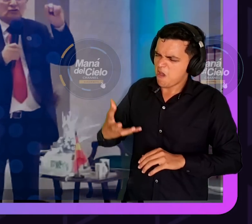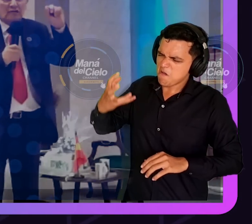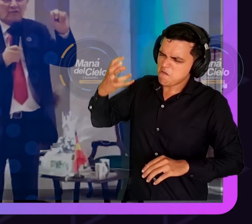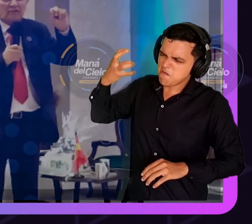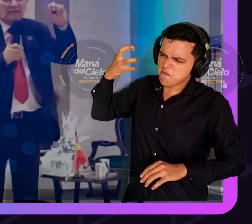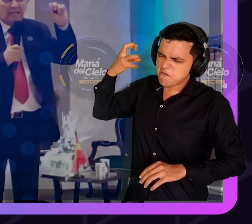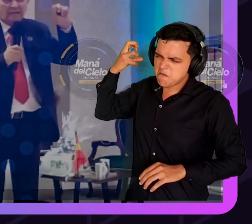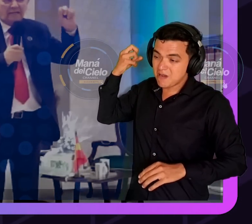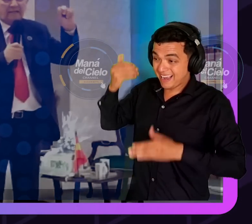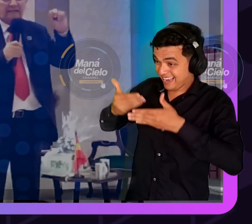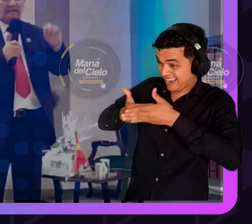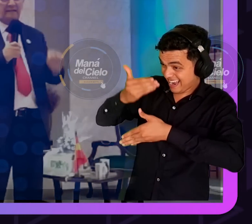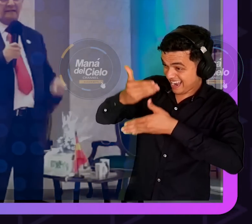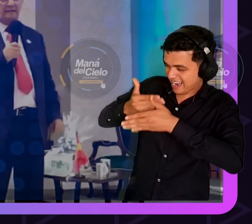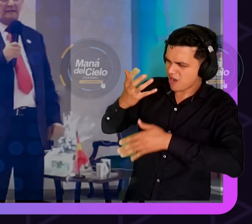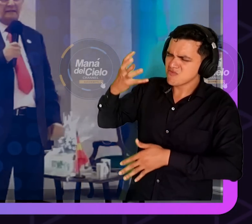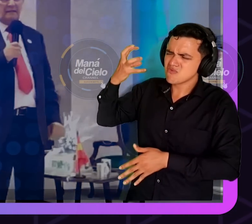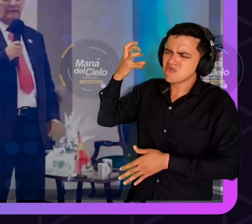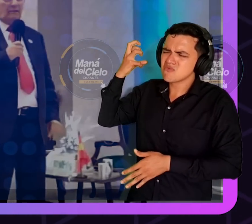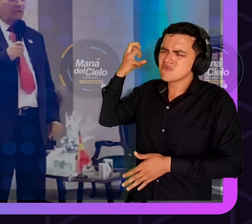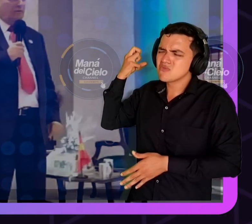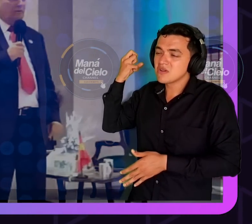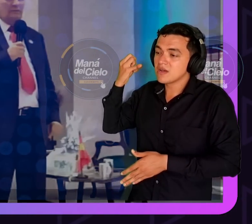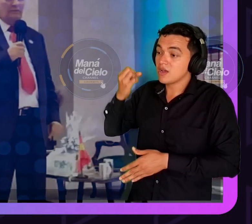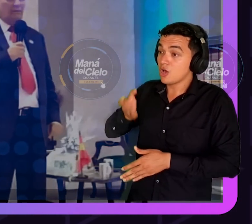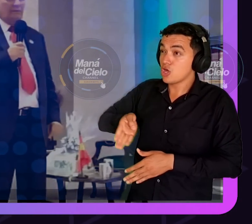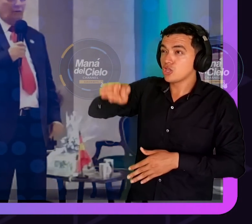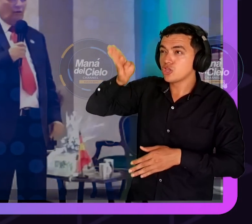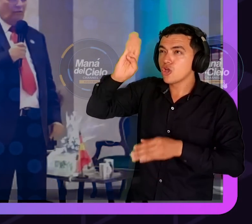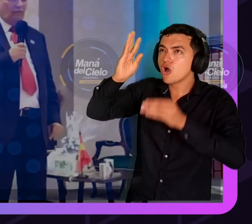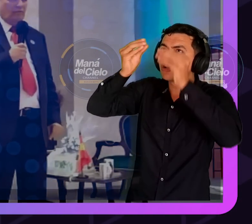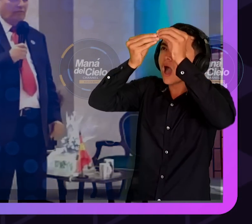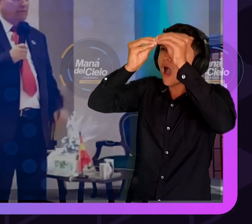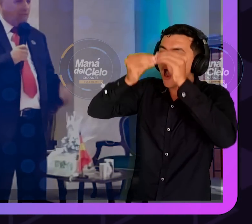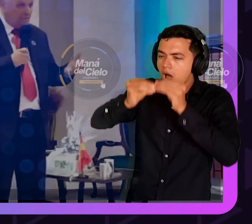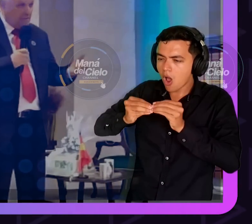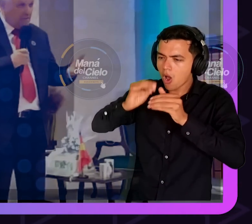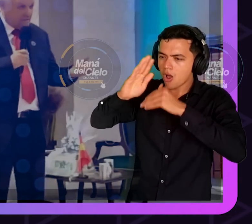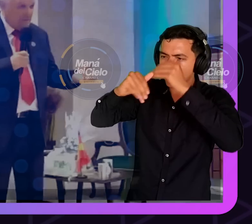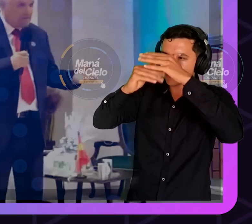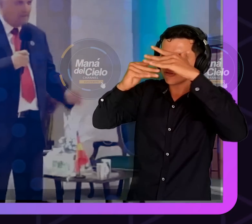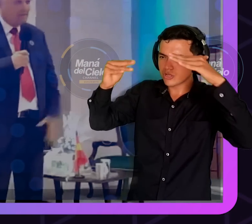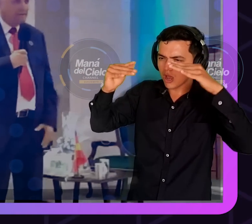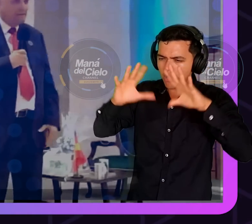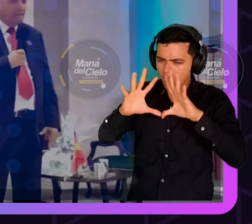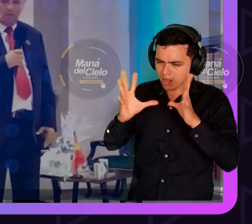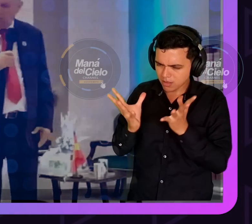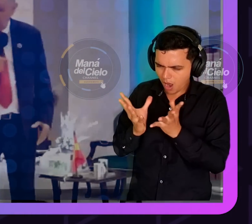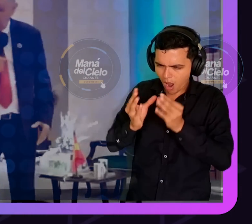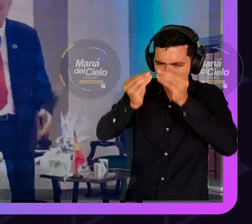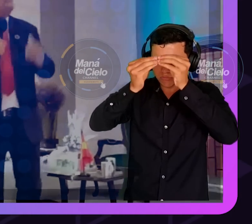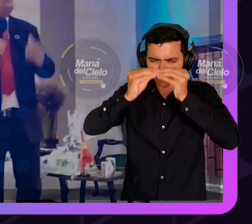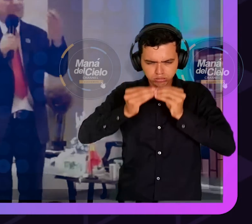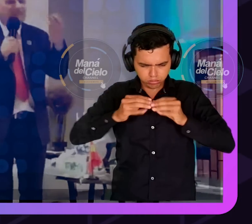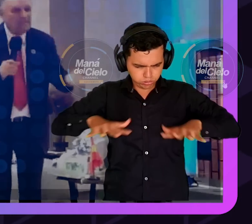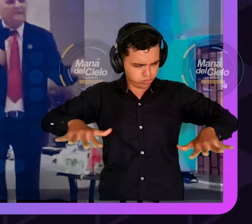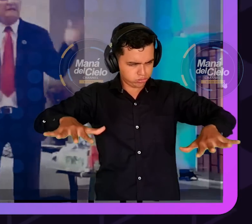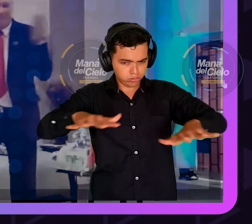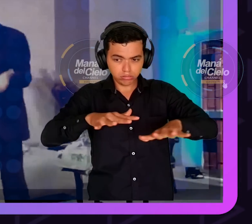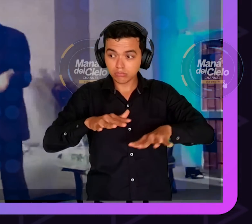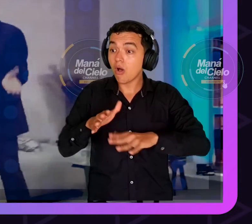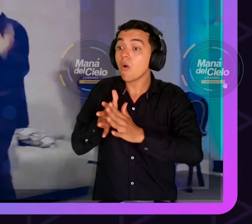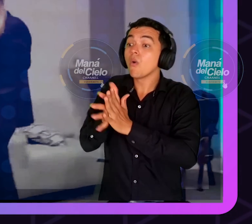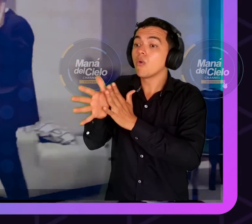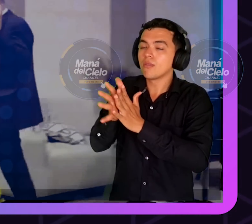cielos y la tierra. Y él me dijo, no. Digo, sí, así comienza. No, sí, así